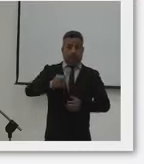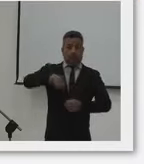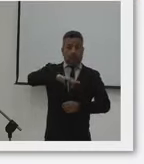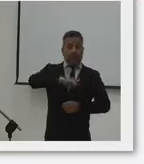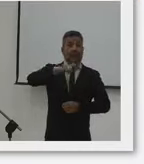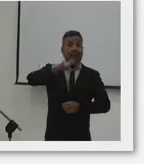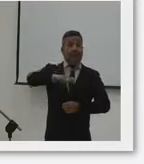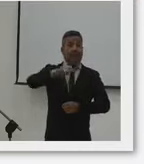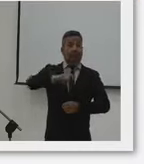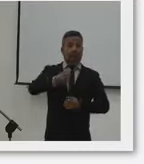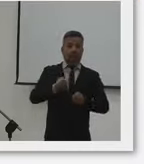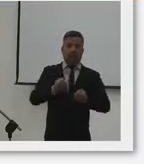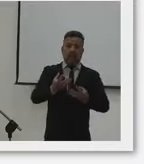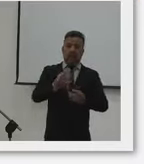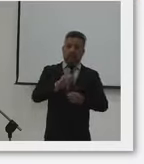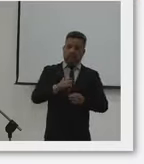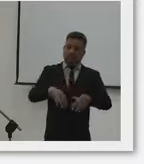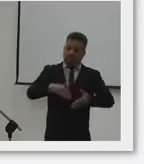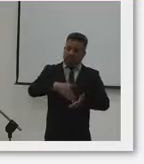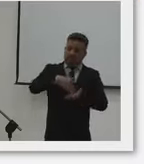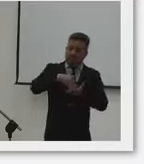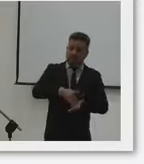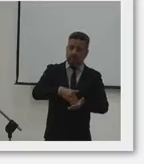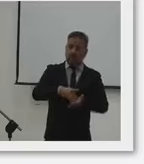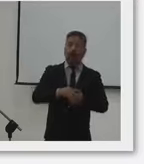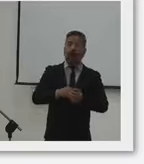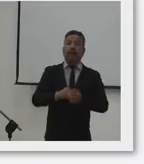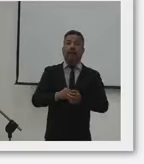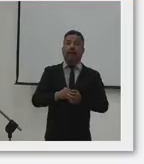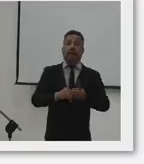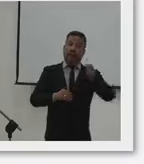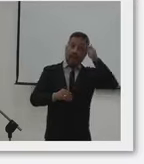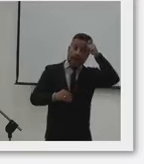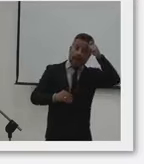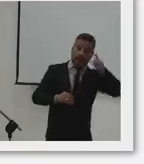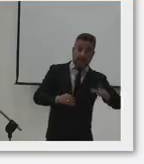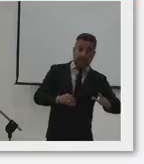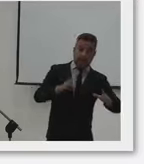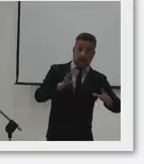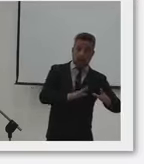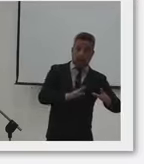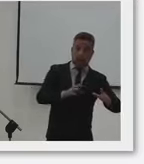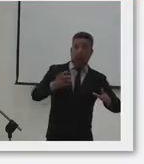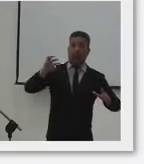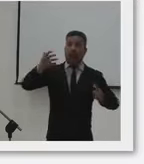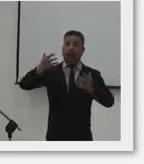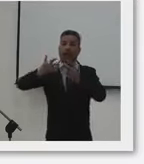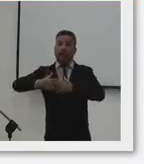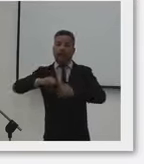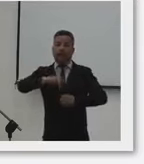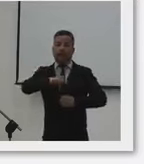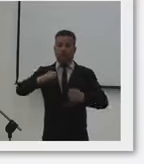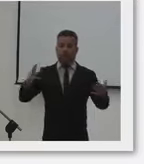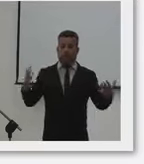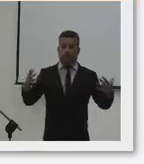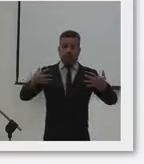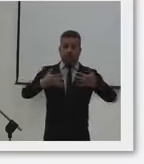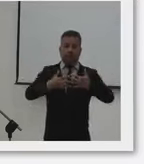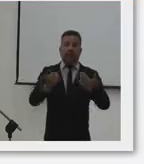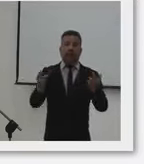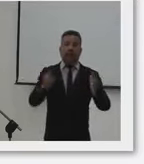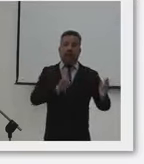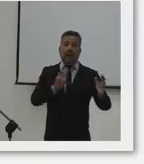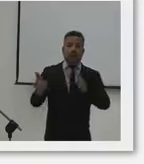que nosotros necesitamos consolidar la relación entre Estado y empresa privada